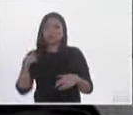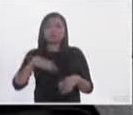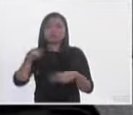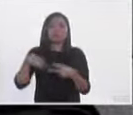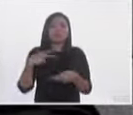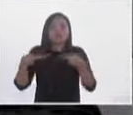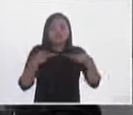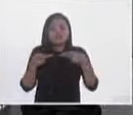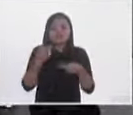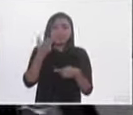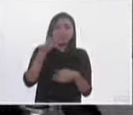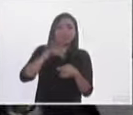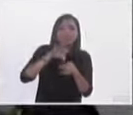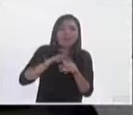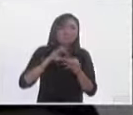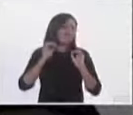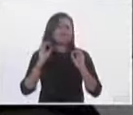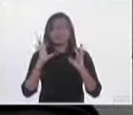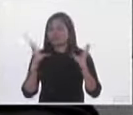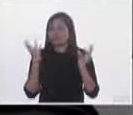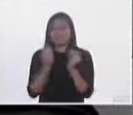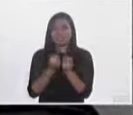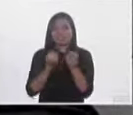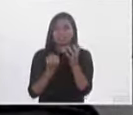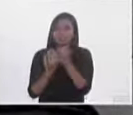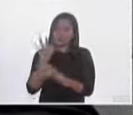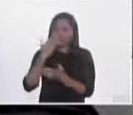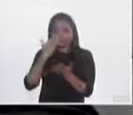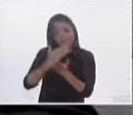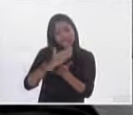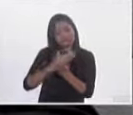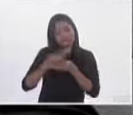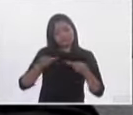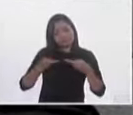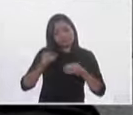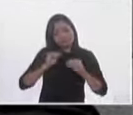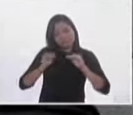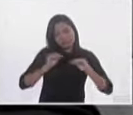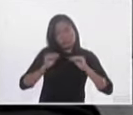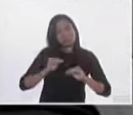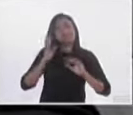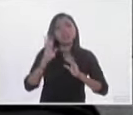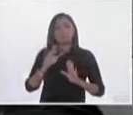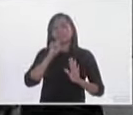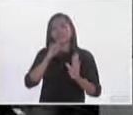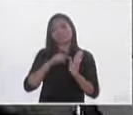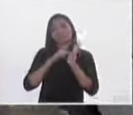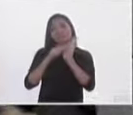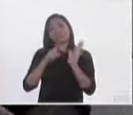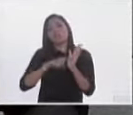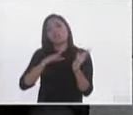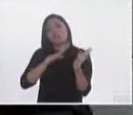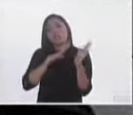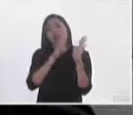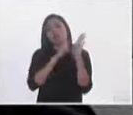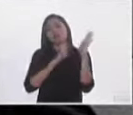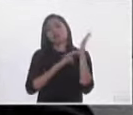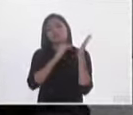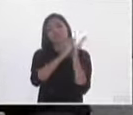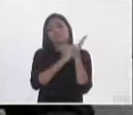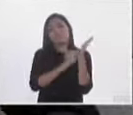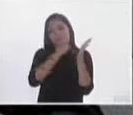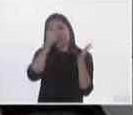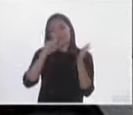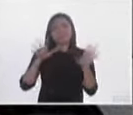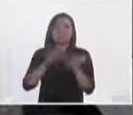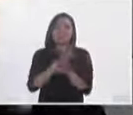definen. En fin, esta serie de reformas que hemos planteado están ya por dictaminarse en una serie de reformas que vienen a transformar